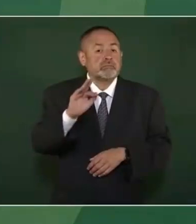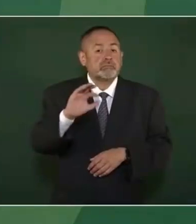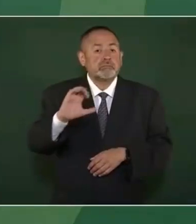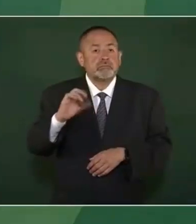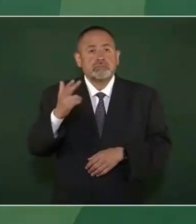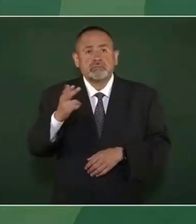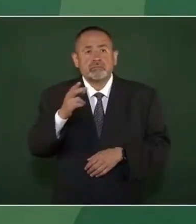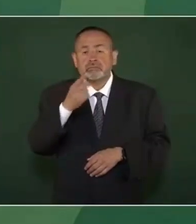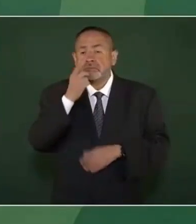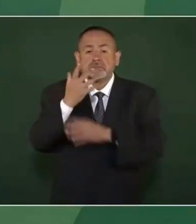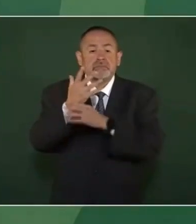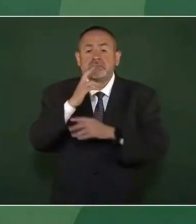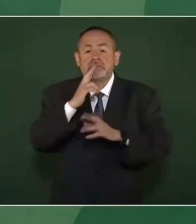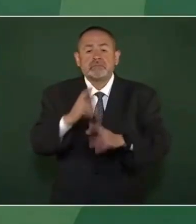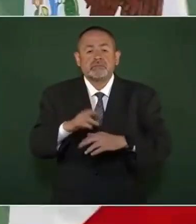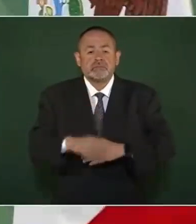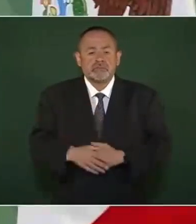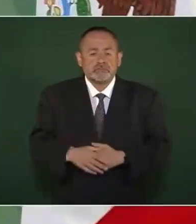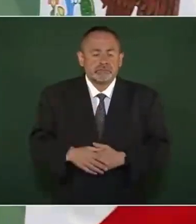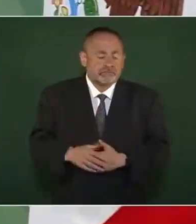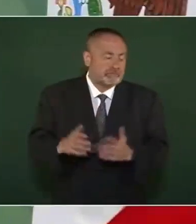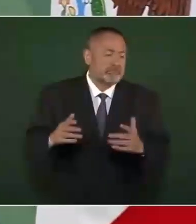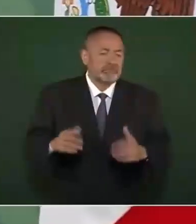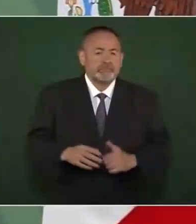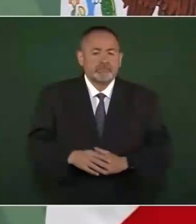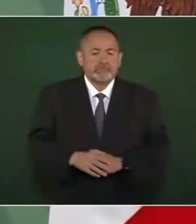mira,